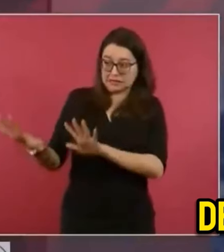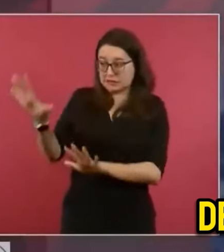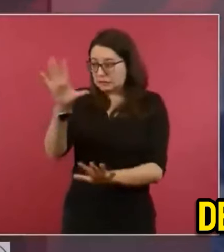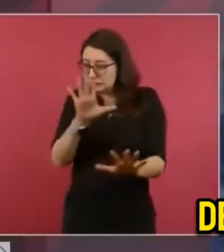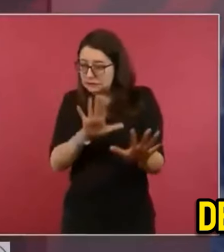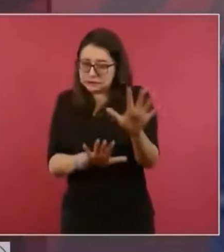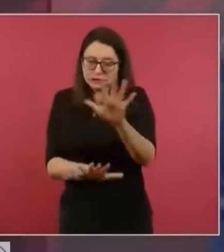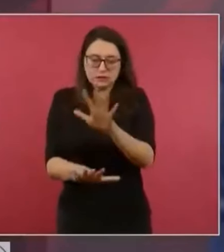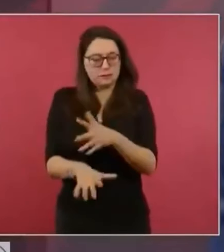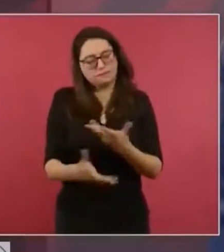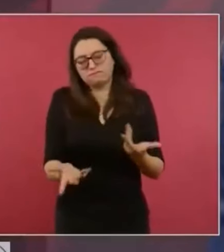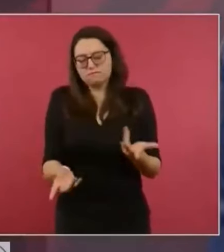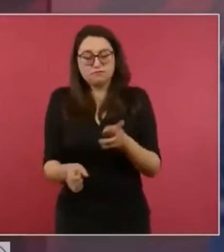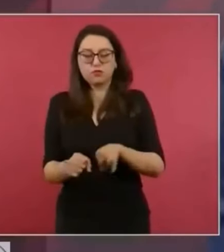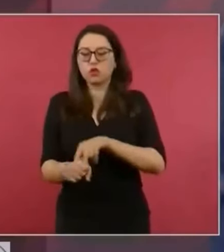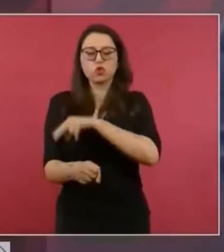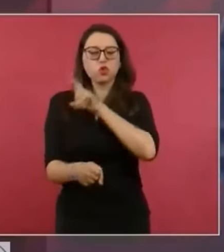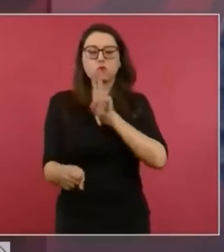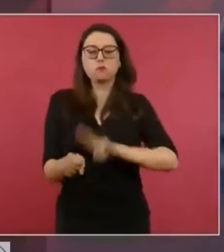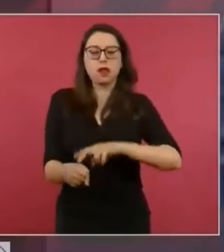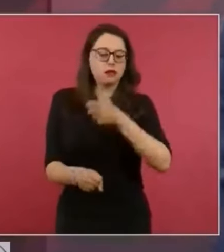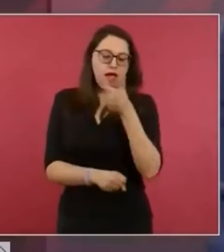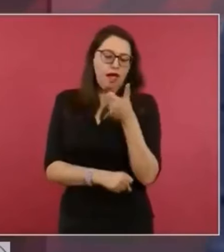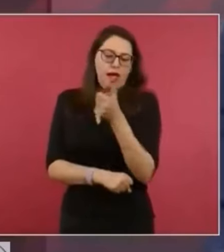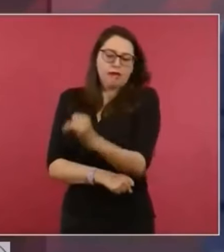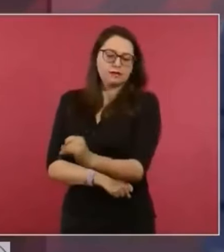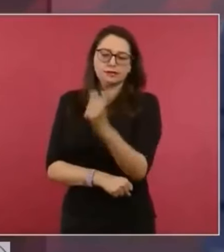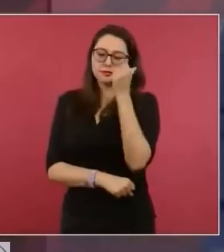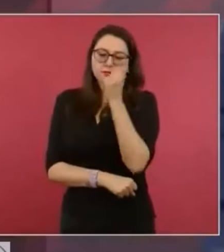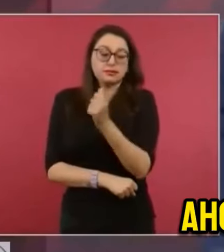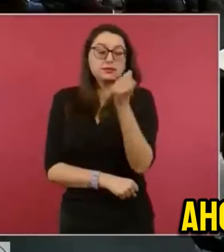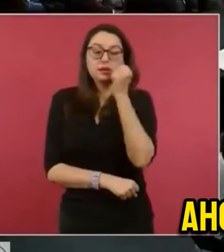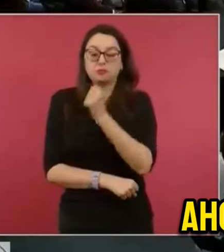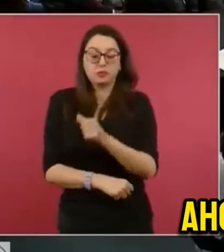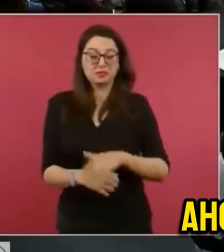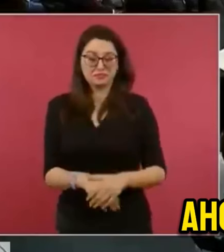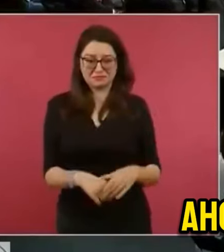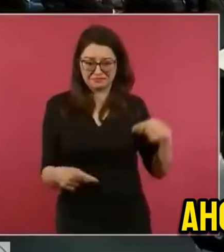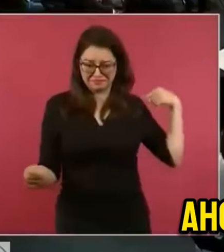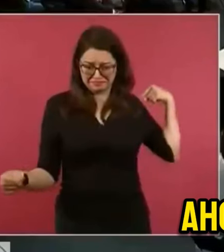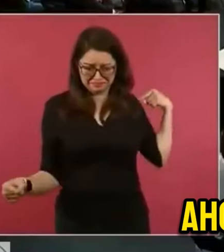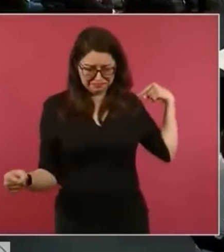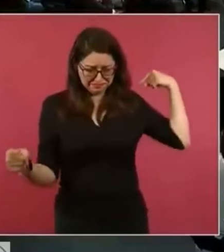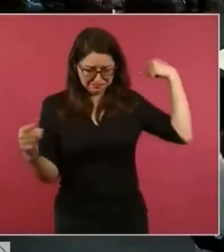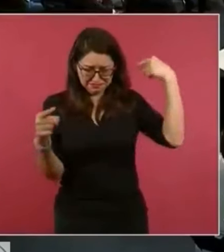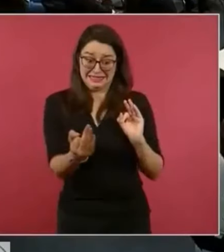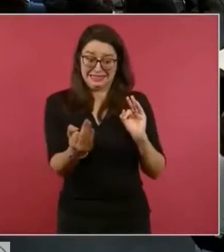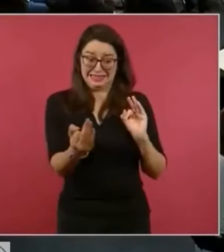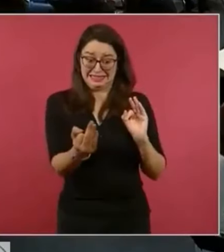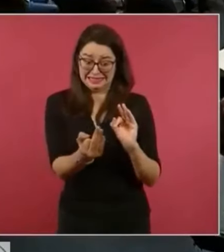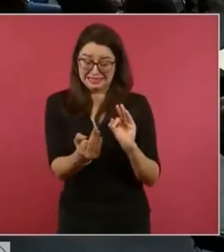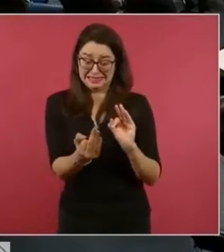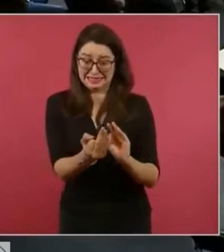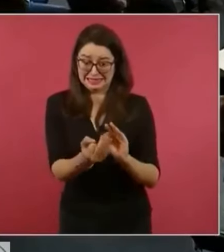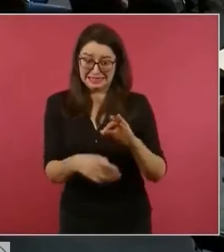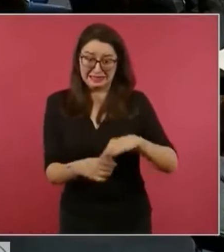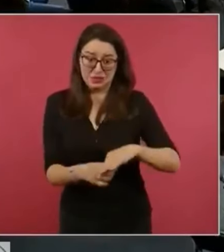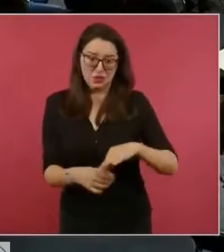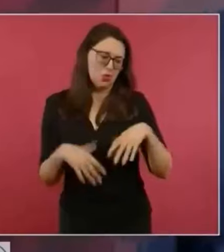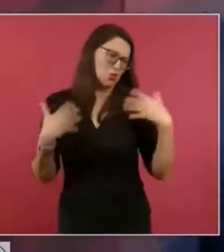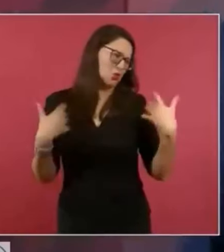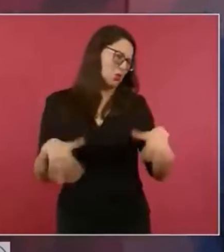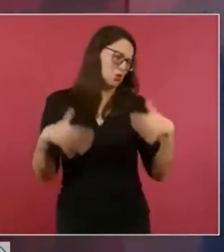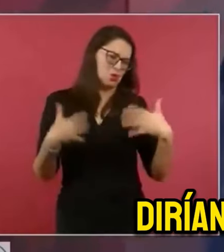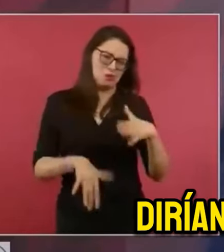que llegamos al gobierno, ¿cómo no va a haber ahora? Ahorita va a subir la temperatura. Es como